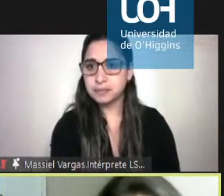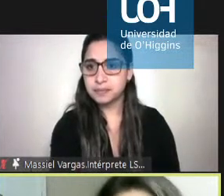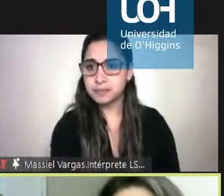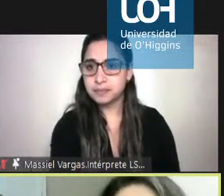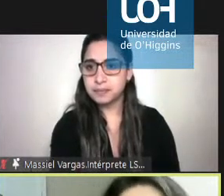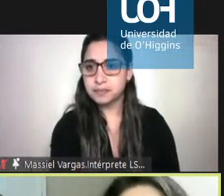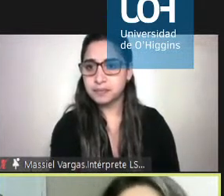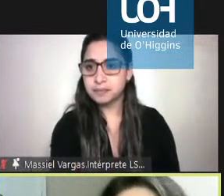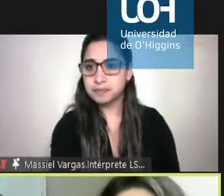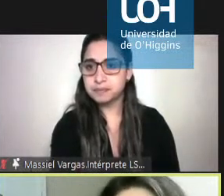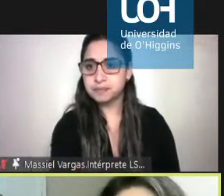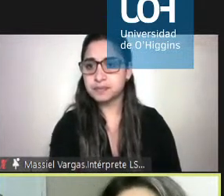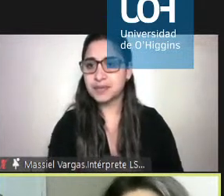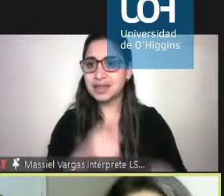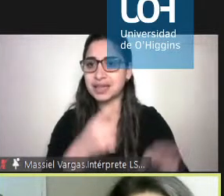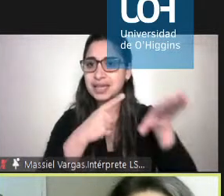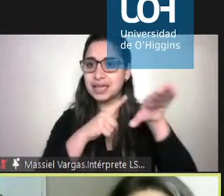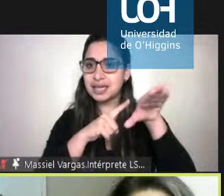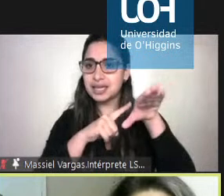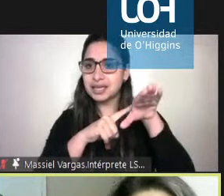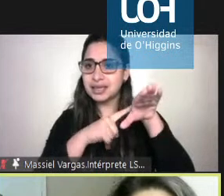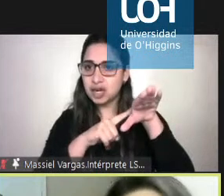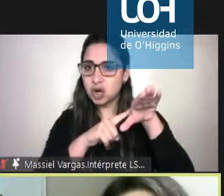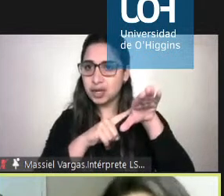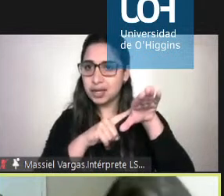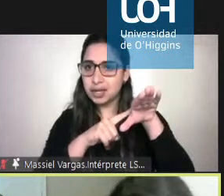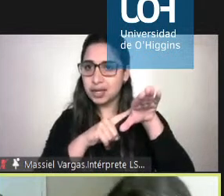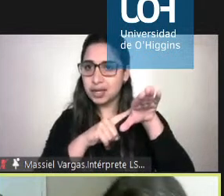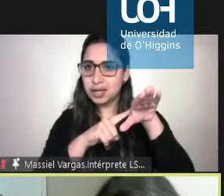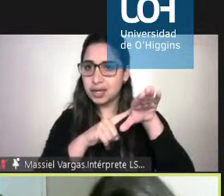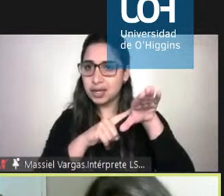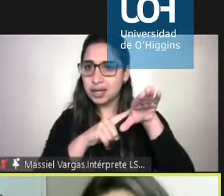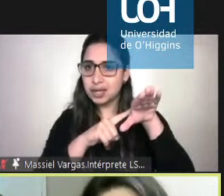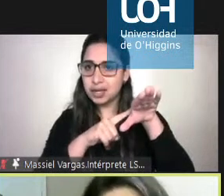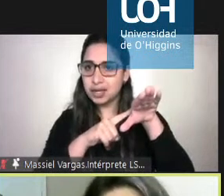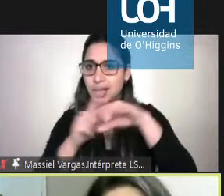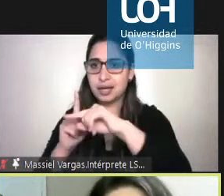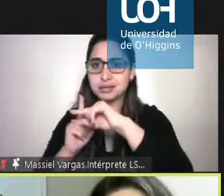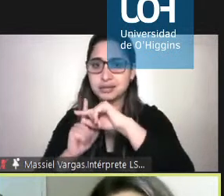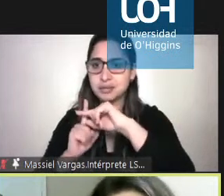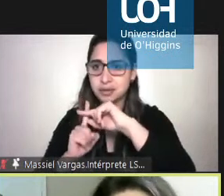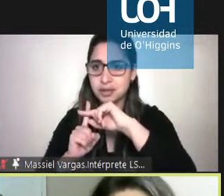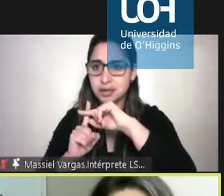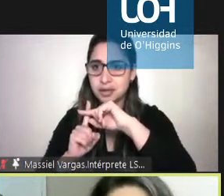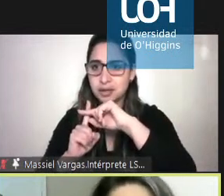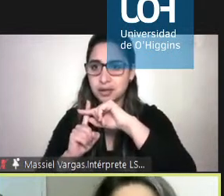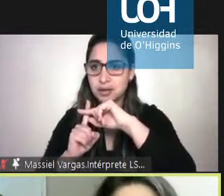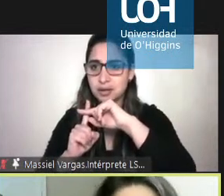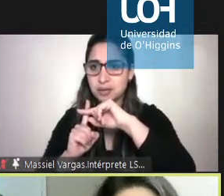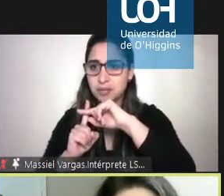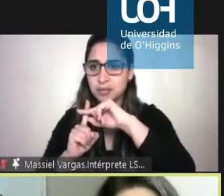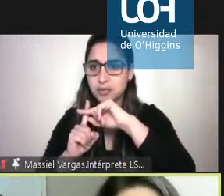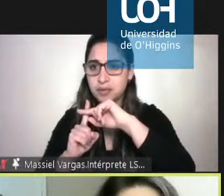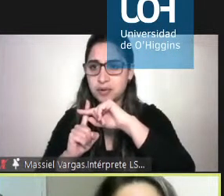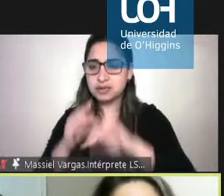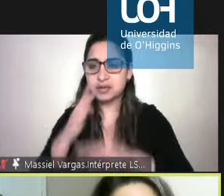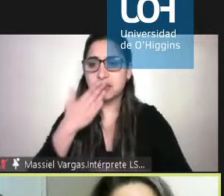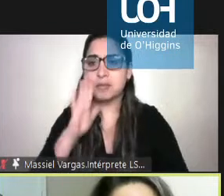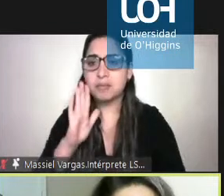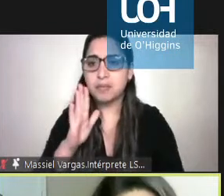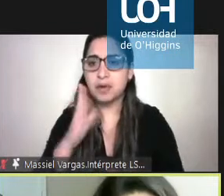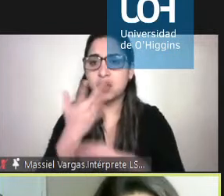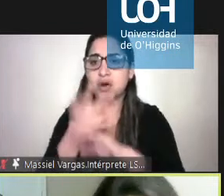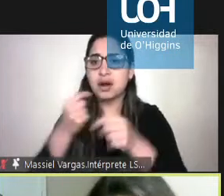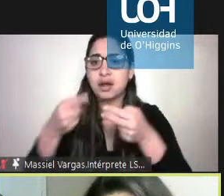La tecnología es bastante positiva para este tema. Es una de las mejores cosas que hay porque permite la mayor